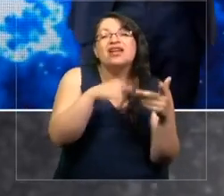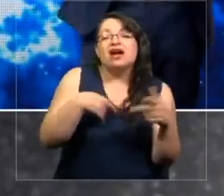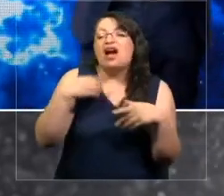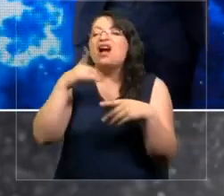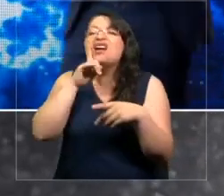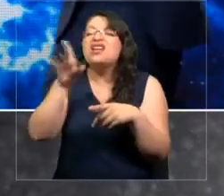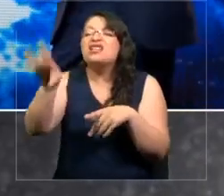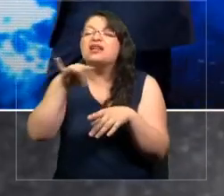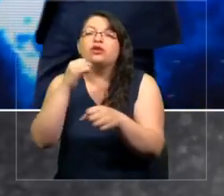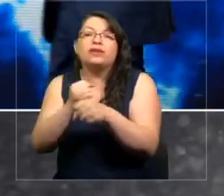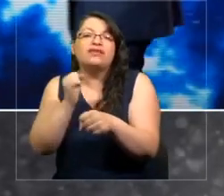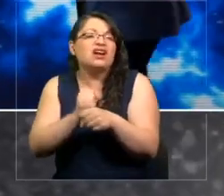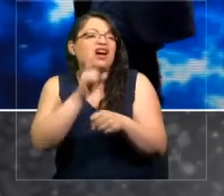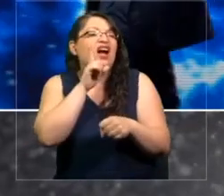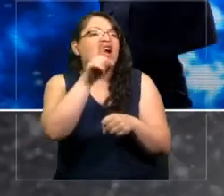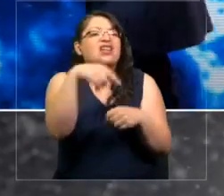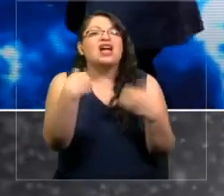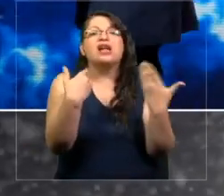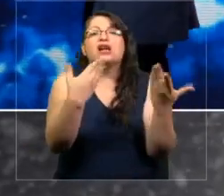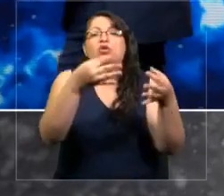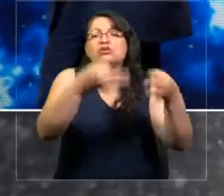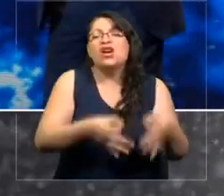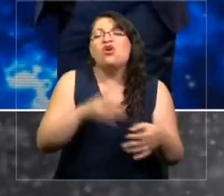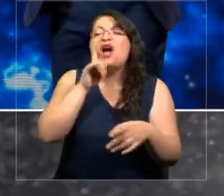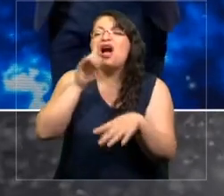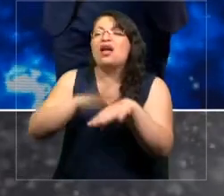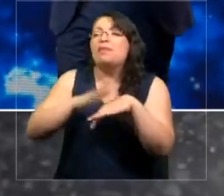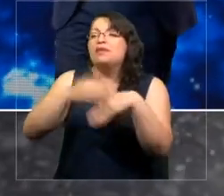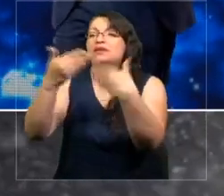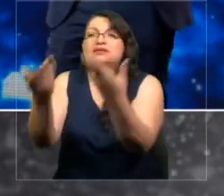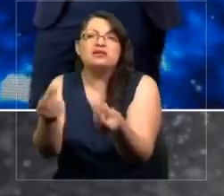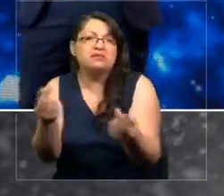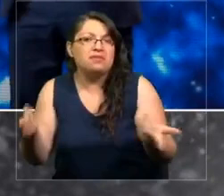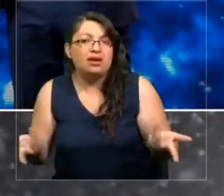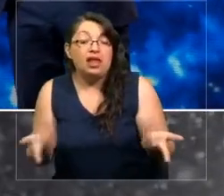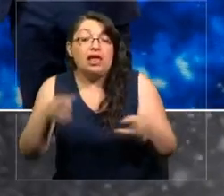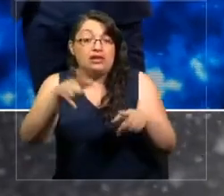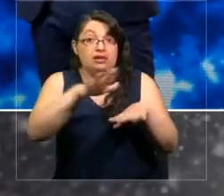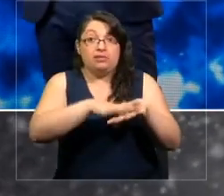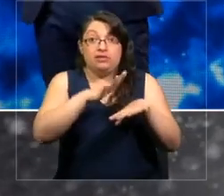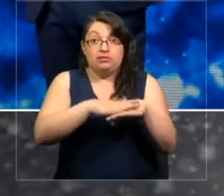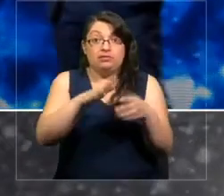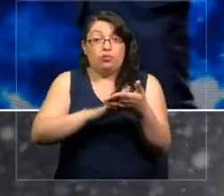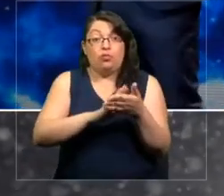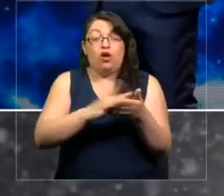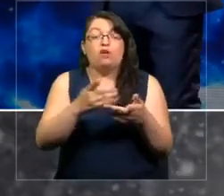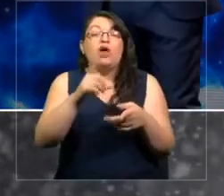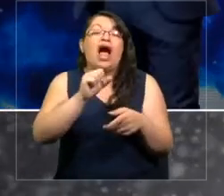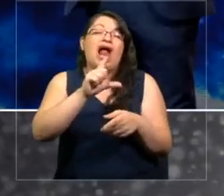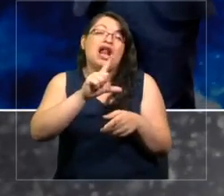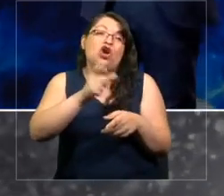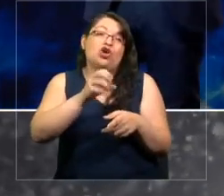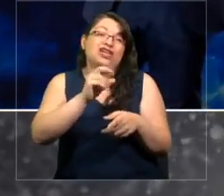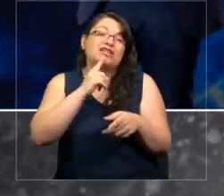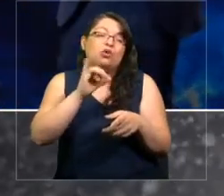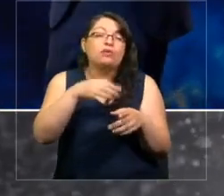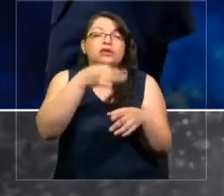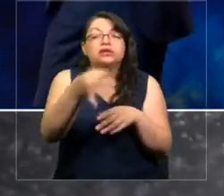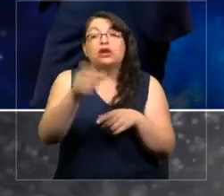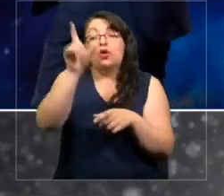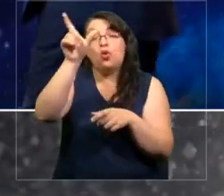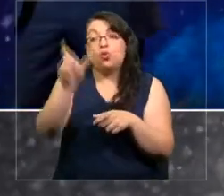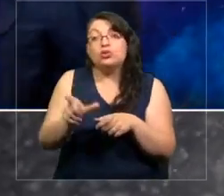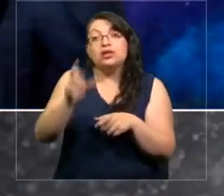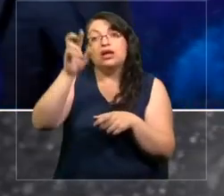a quién darle un seguro, a quién darle un préstamo. Y si este algoritmo recomienda o valora un tipo de personalidad,